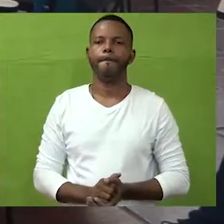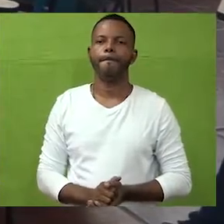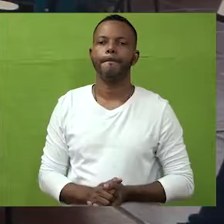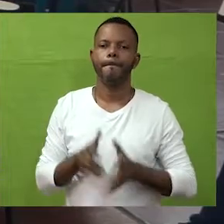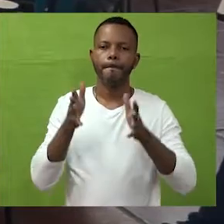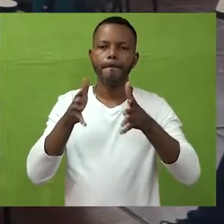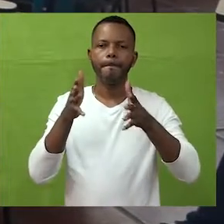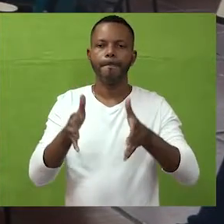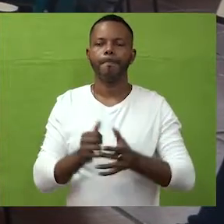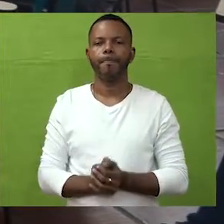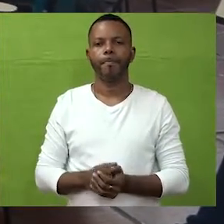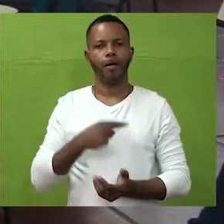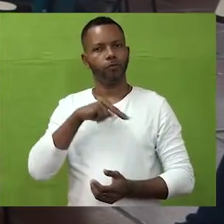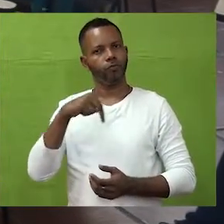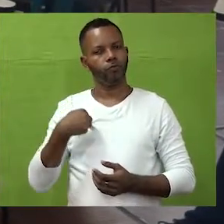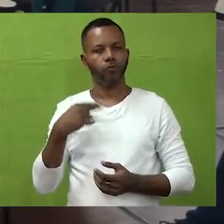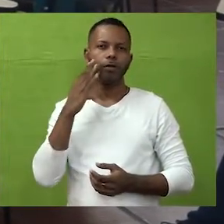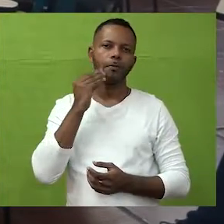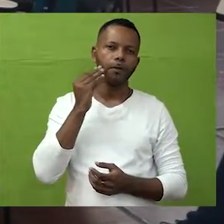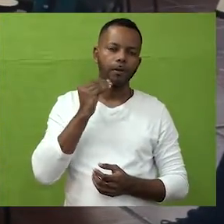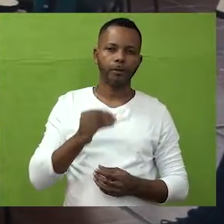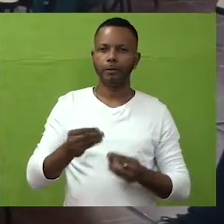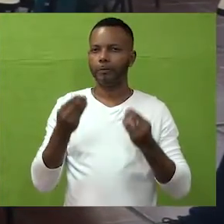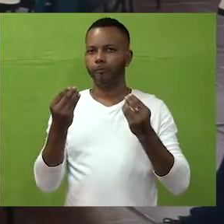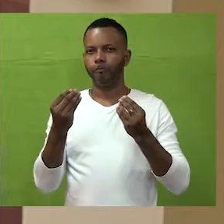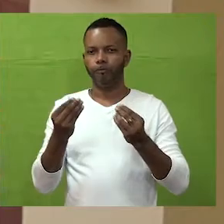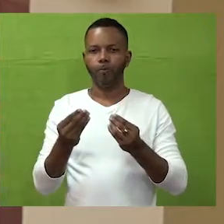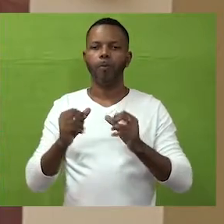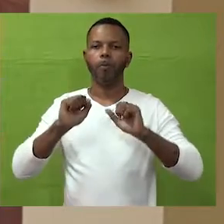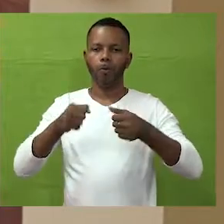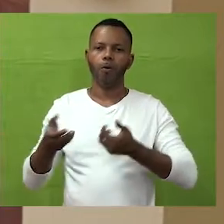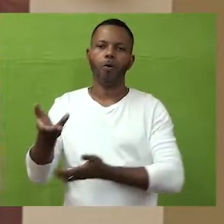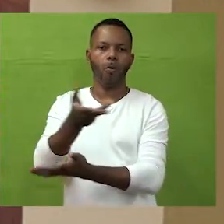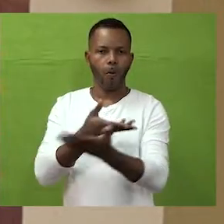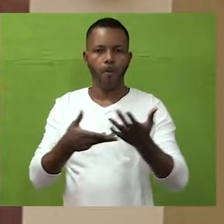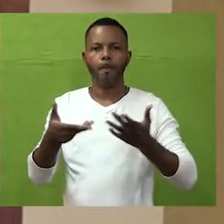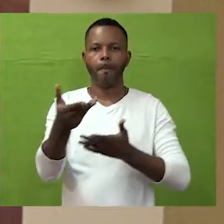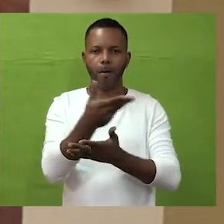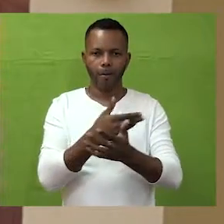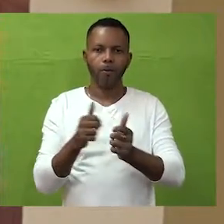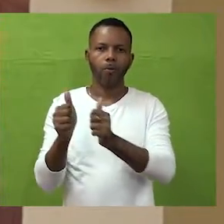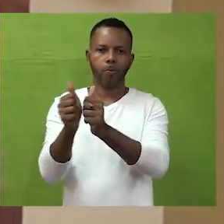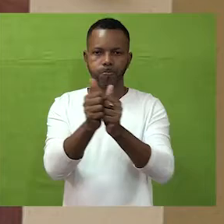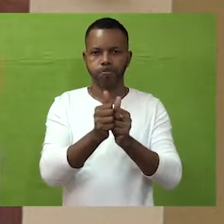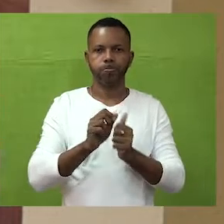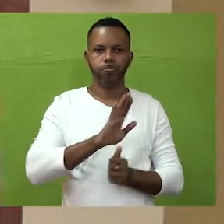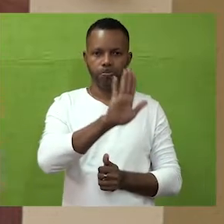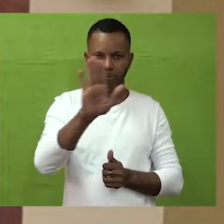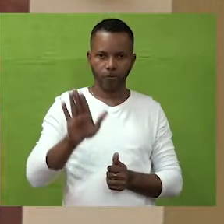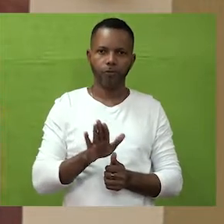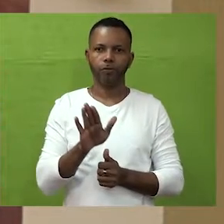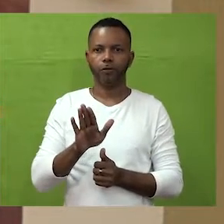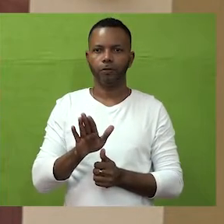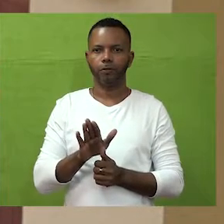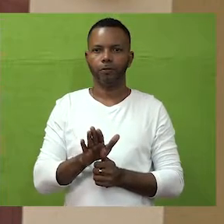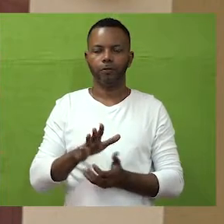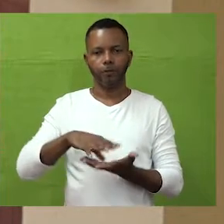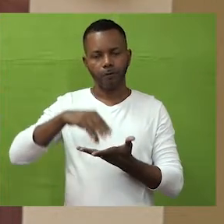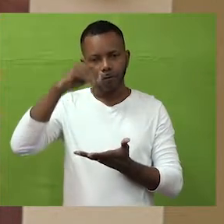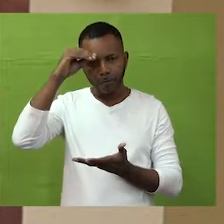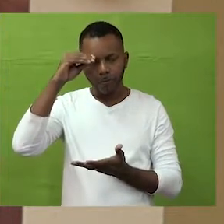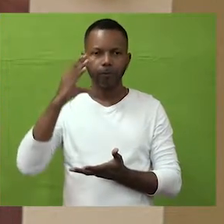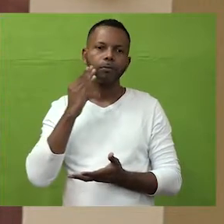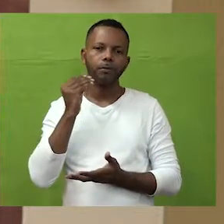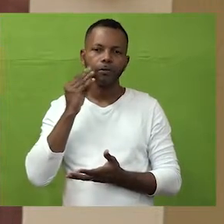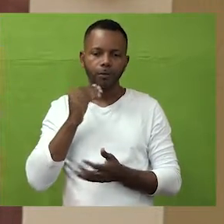en el propósito de brindar una educación superior de alta calidad. Para nosotros es una experiencia más poder compartir con ellos